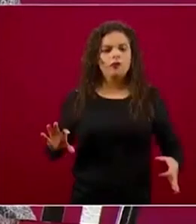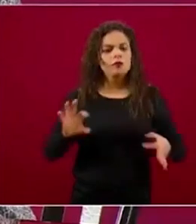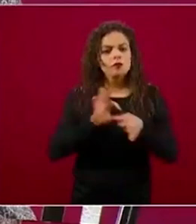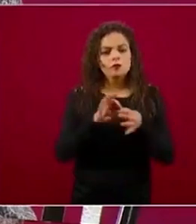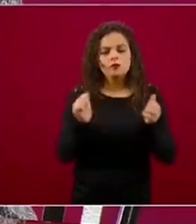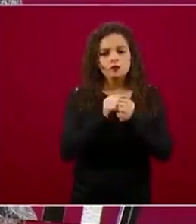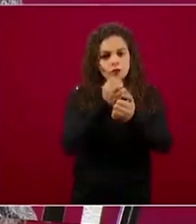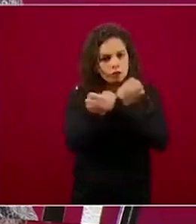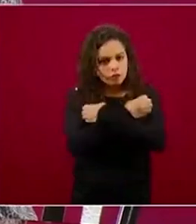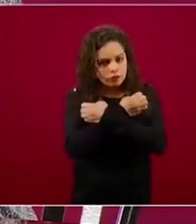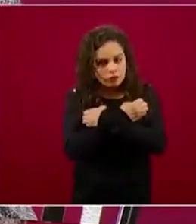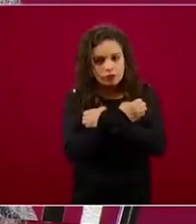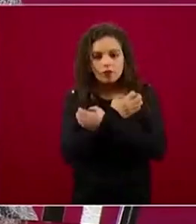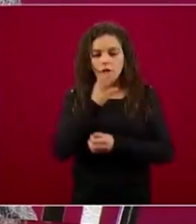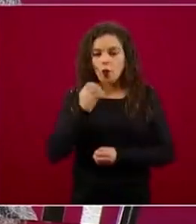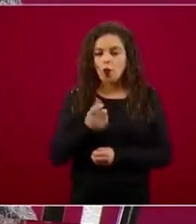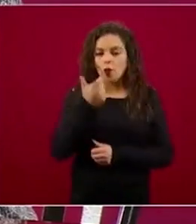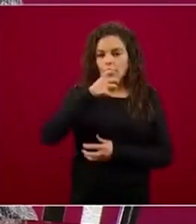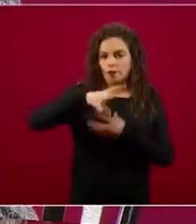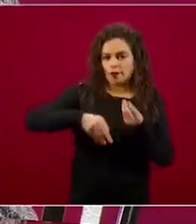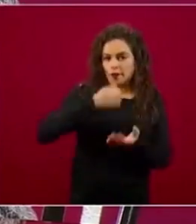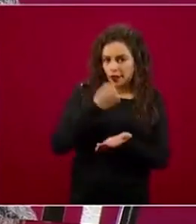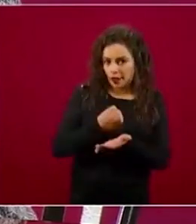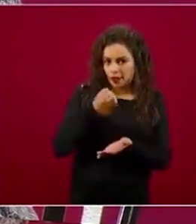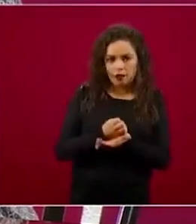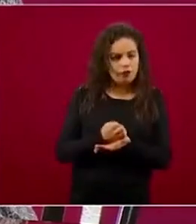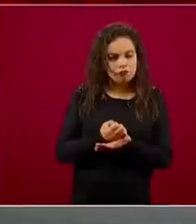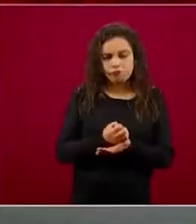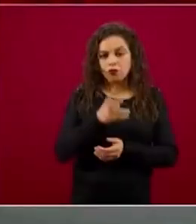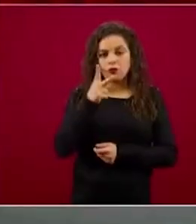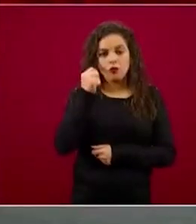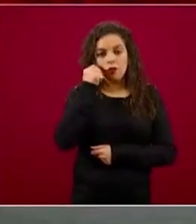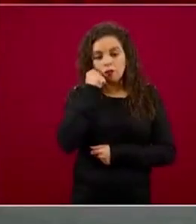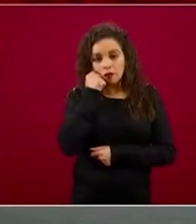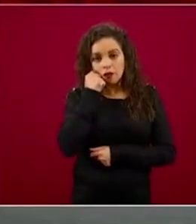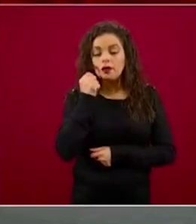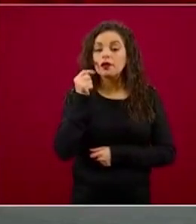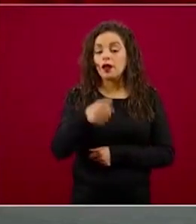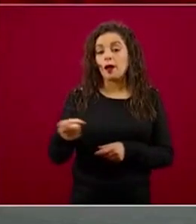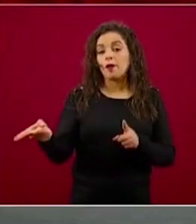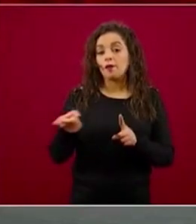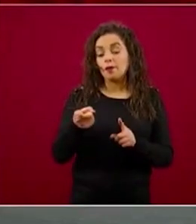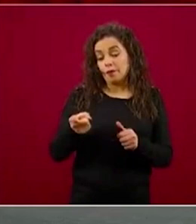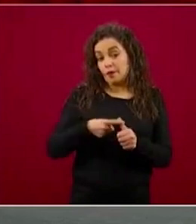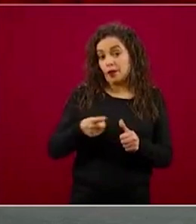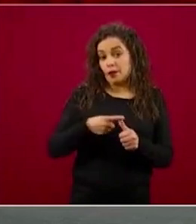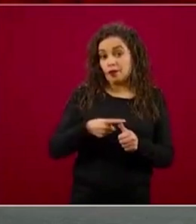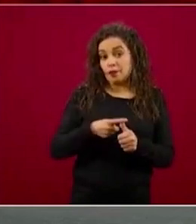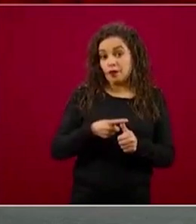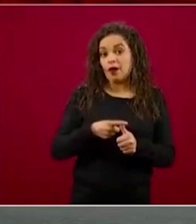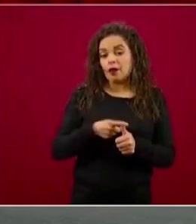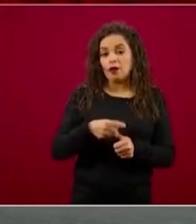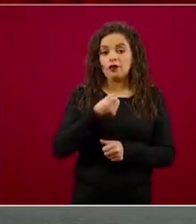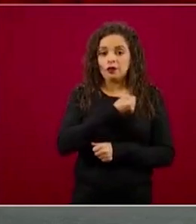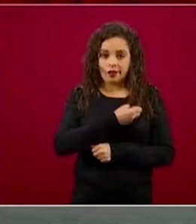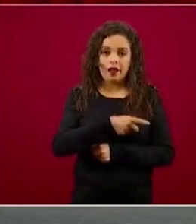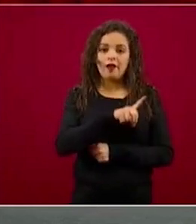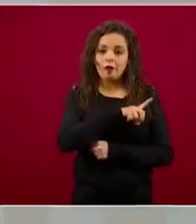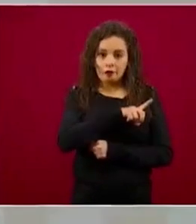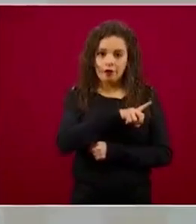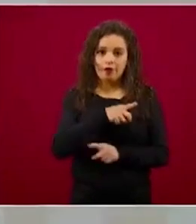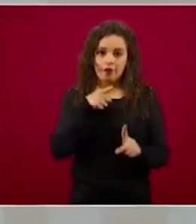educativas, económicas, en realidad es un tema al final de cuentas sanitario, de salud. Entonces, las autoridades de salud